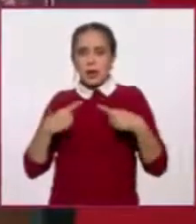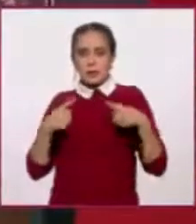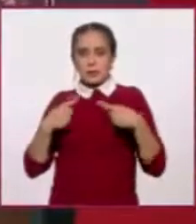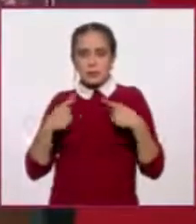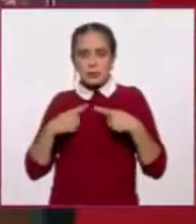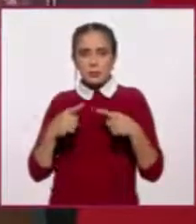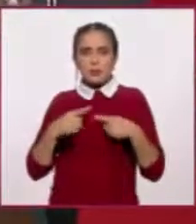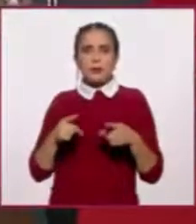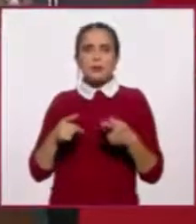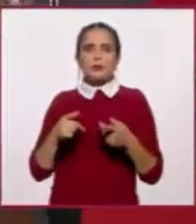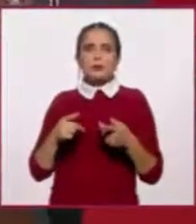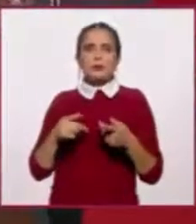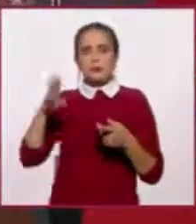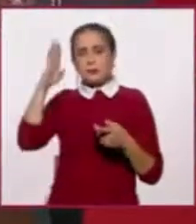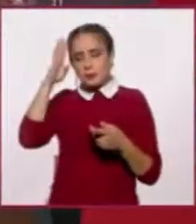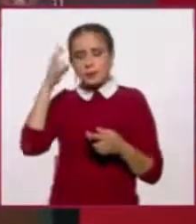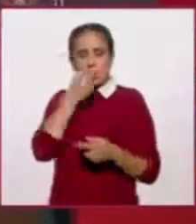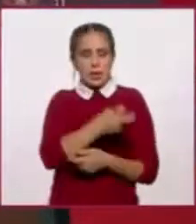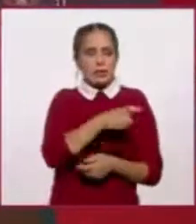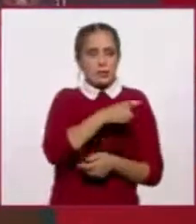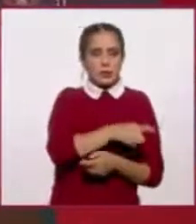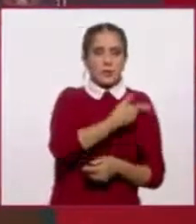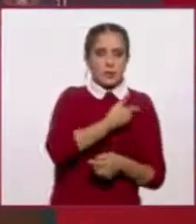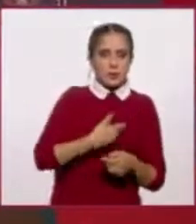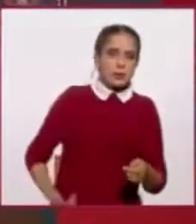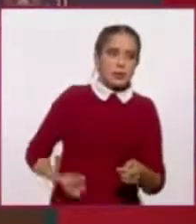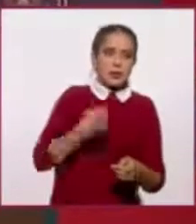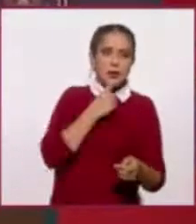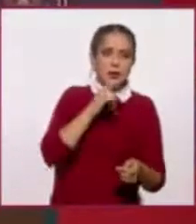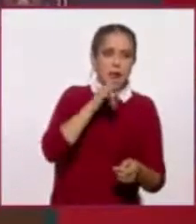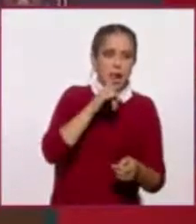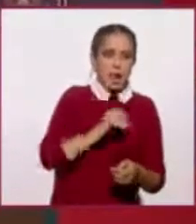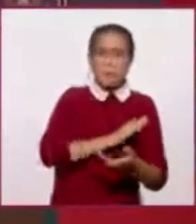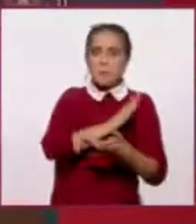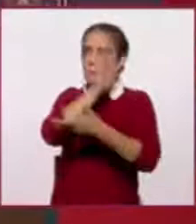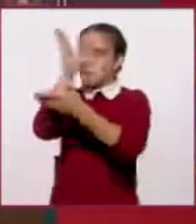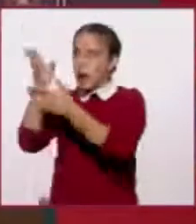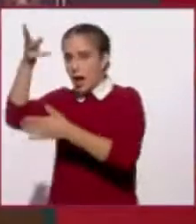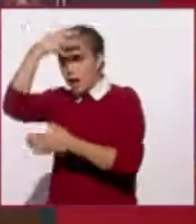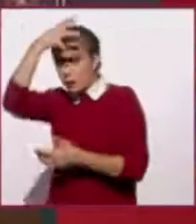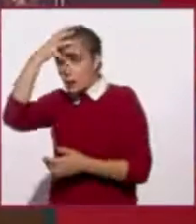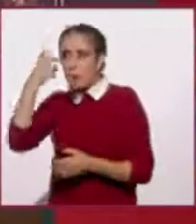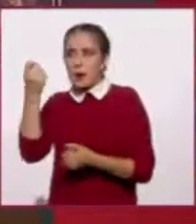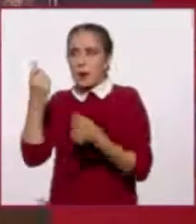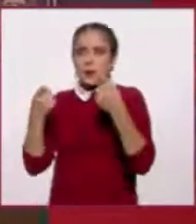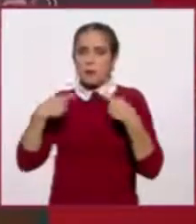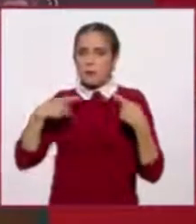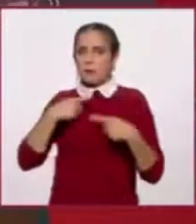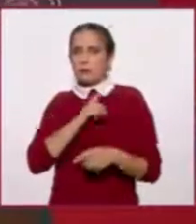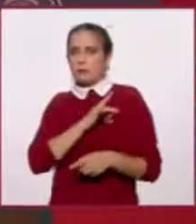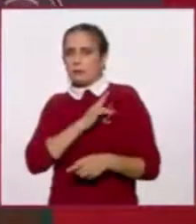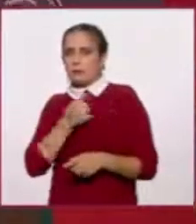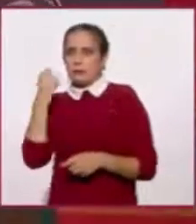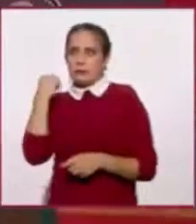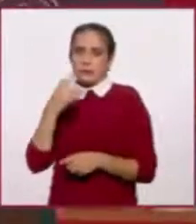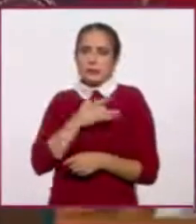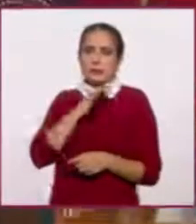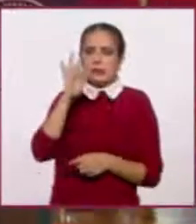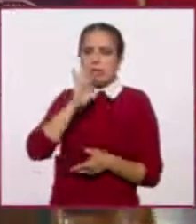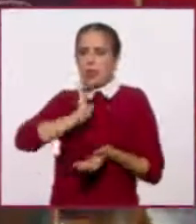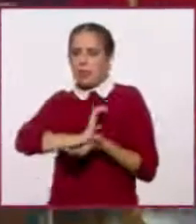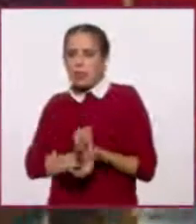costo sobre nuestro presidente, ir a visitar un presidente tan impopular, pues, no, no era algo que se diera fácil, o que todavía,